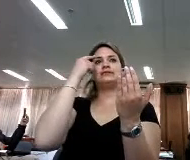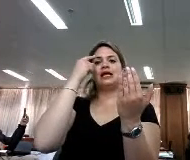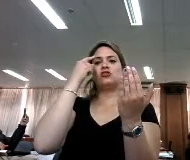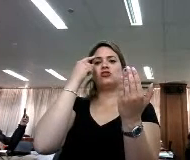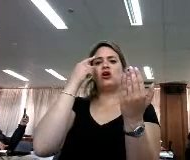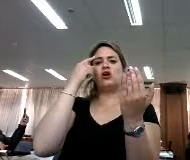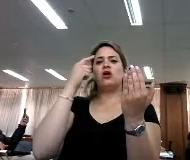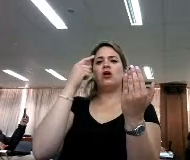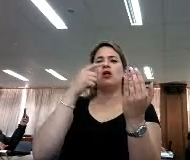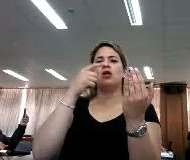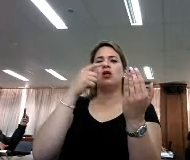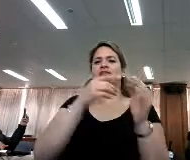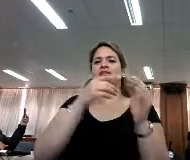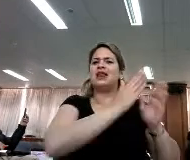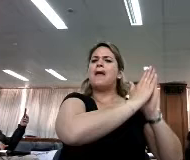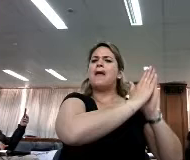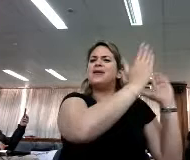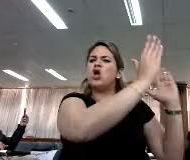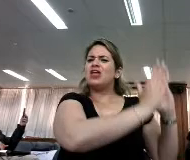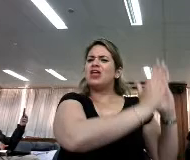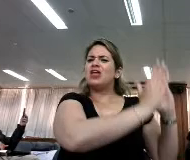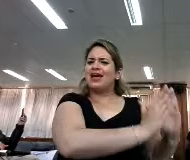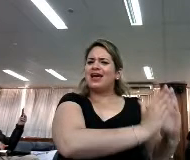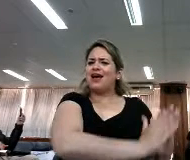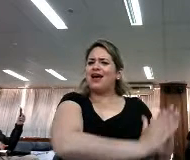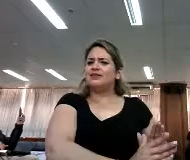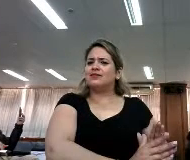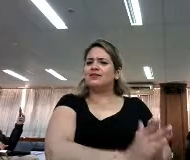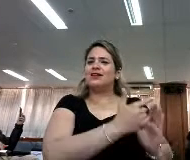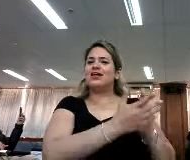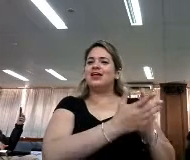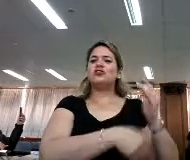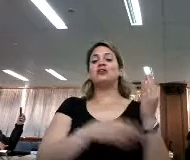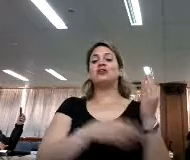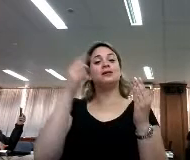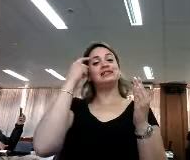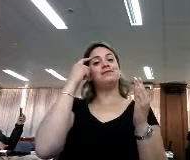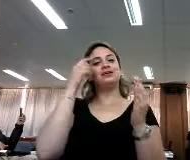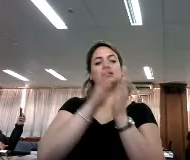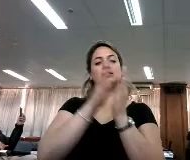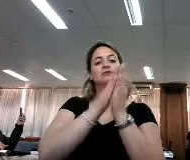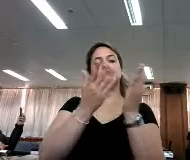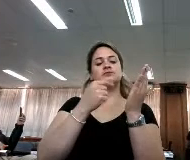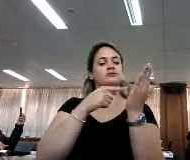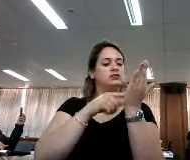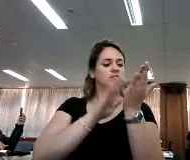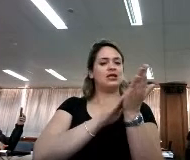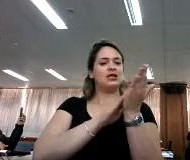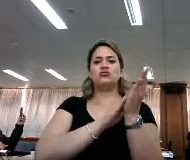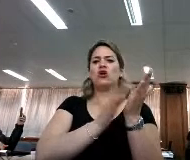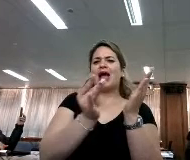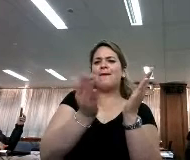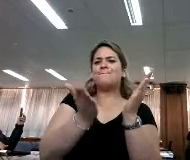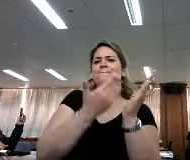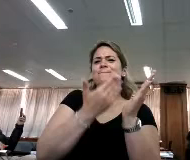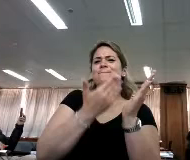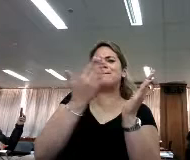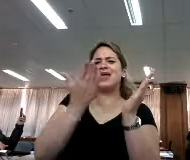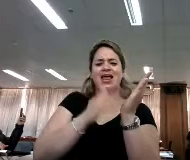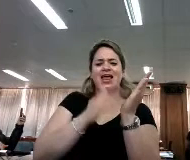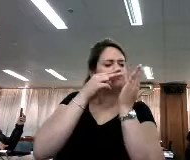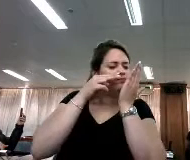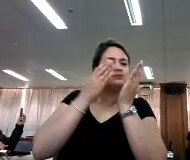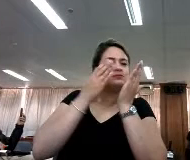librero lleno de libros y este acto romántico de la lectura donde huele el libro y toca las páginas, todo esto,